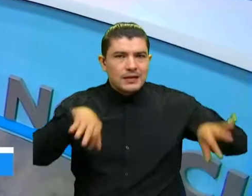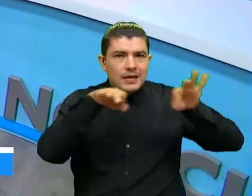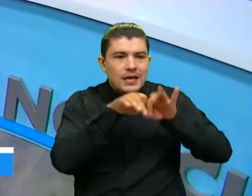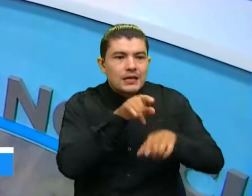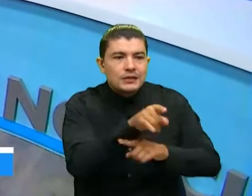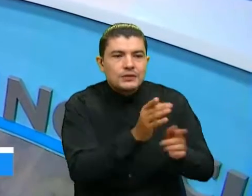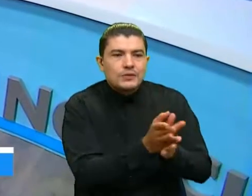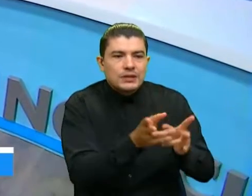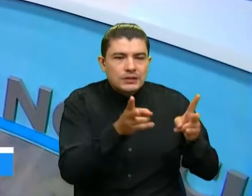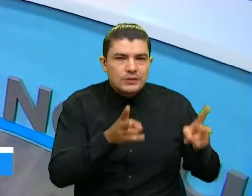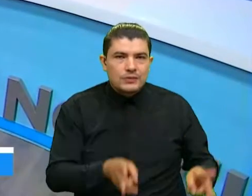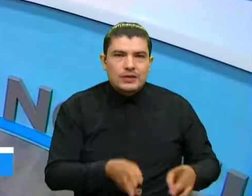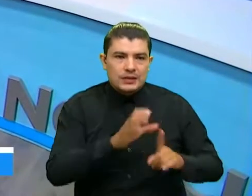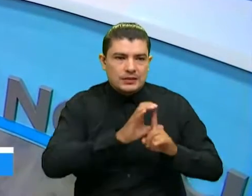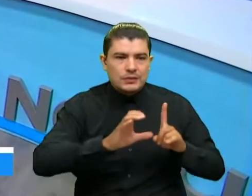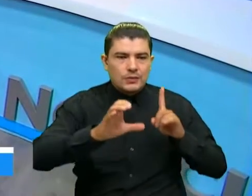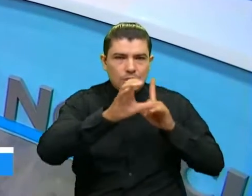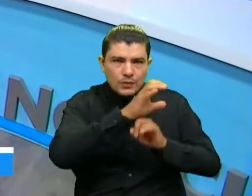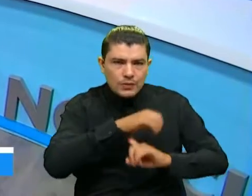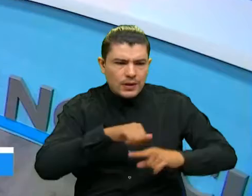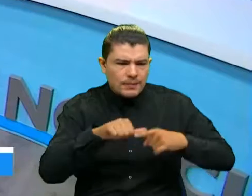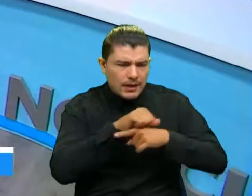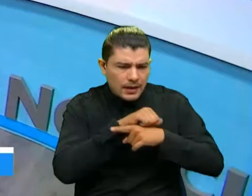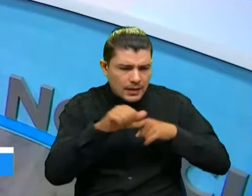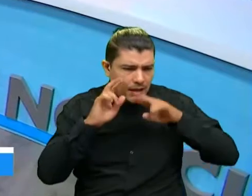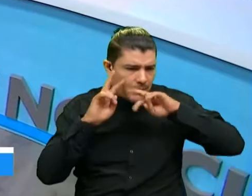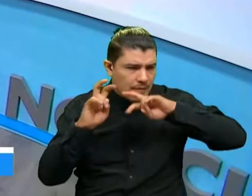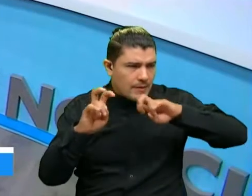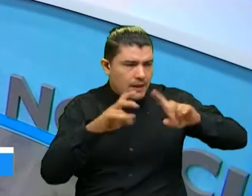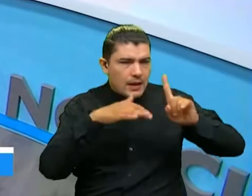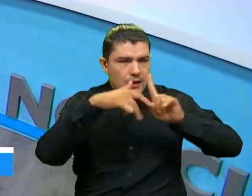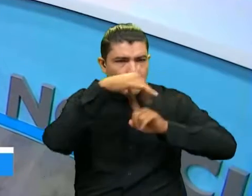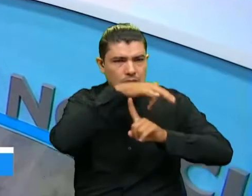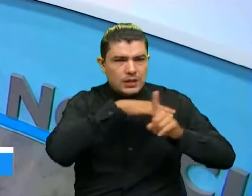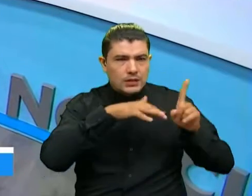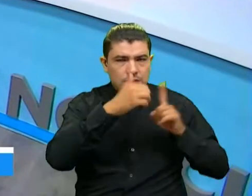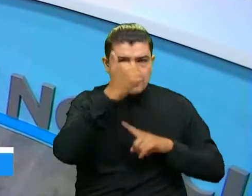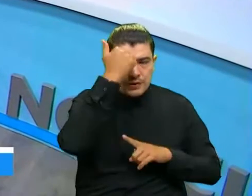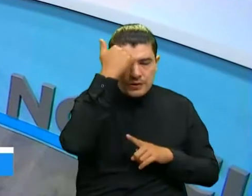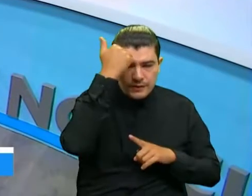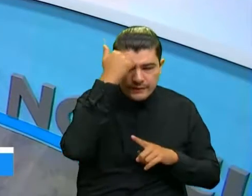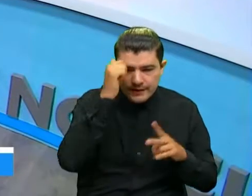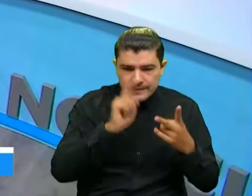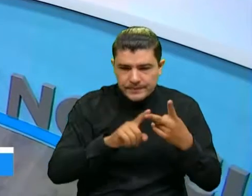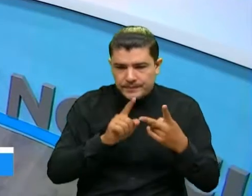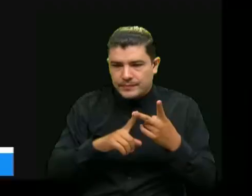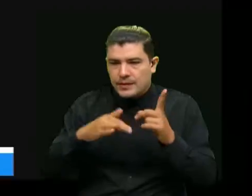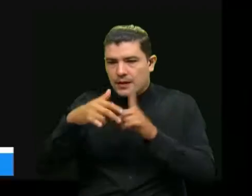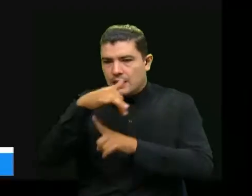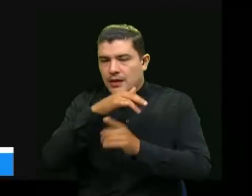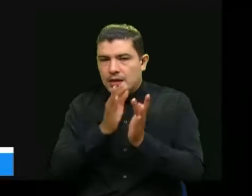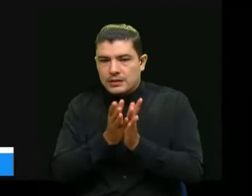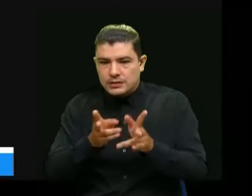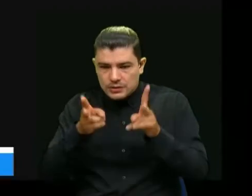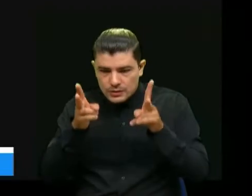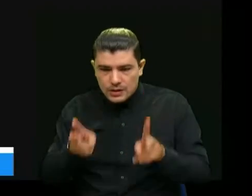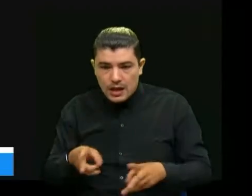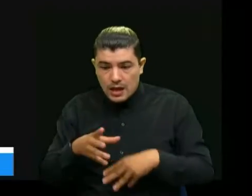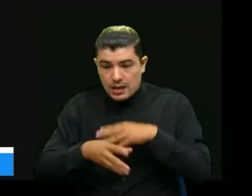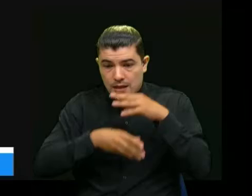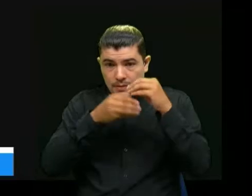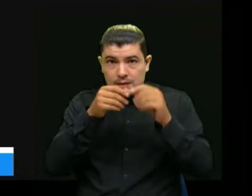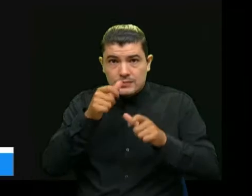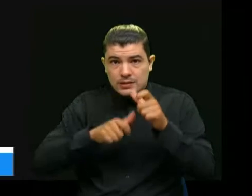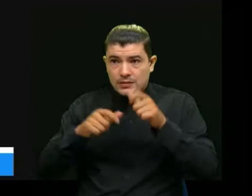permanente de todos los sectores del sector docente del sector de estudiantes y también de los